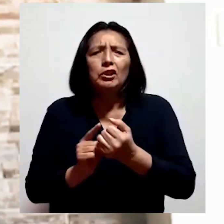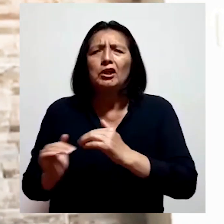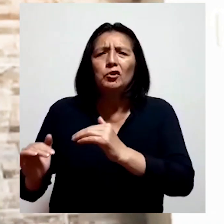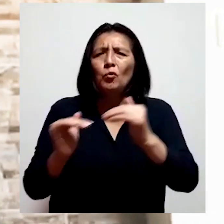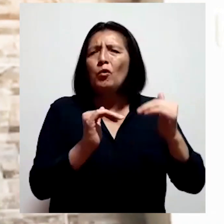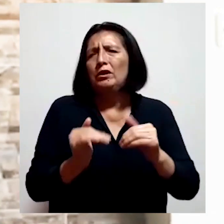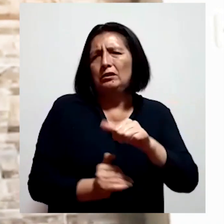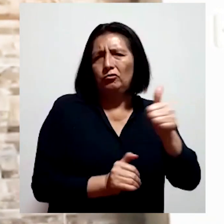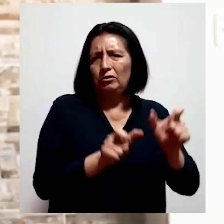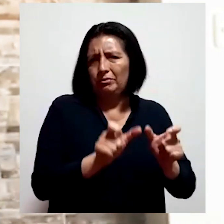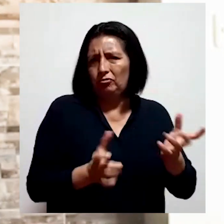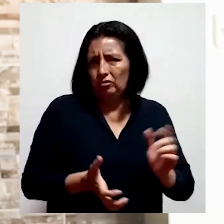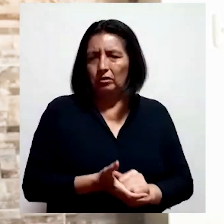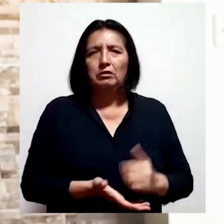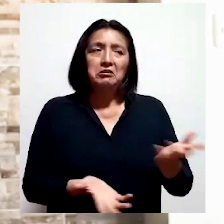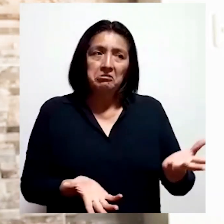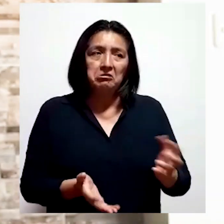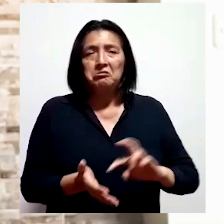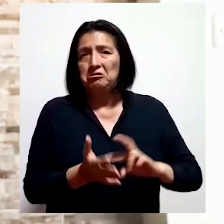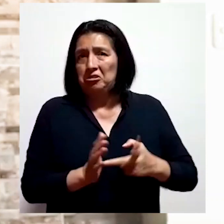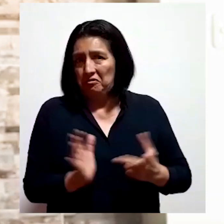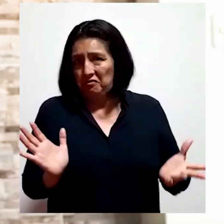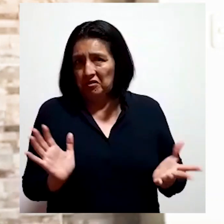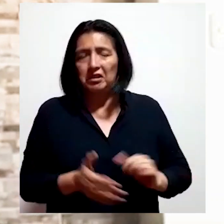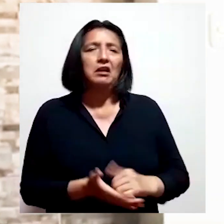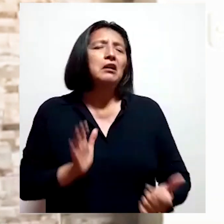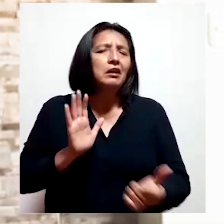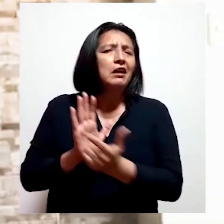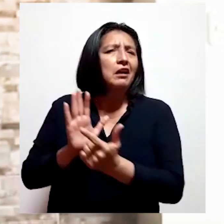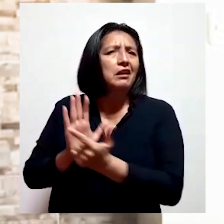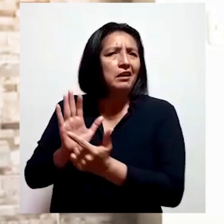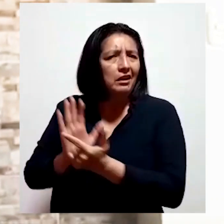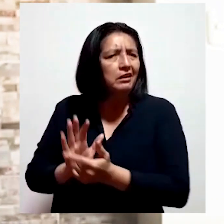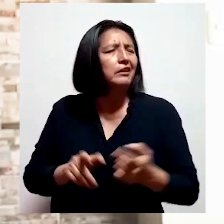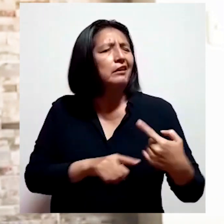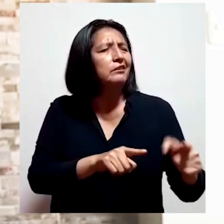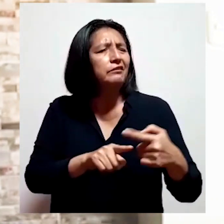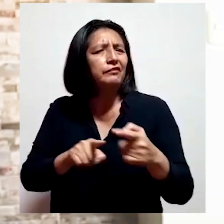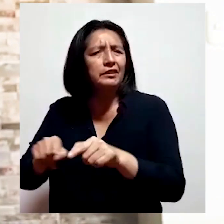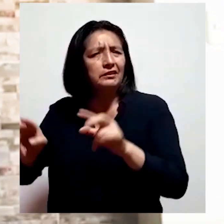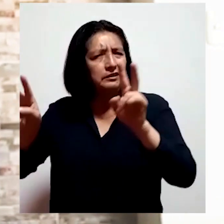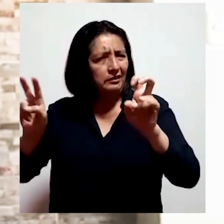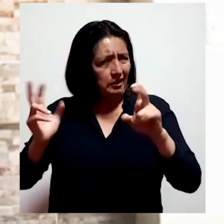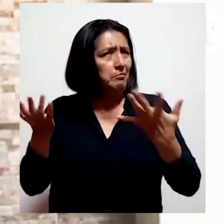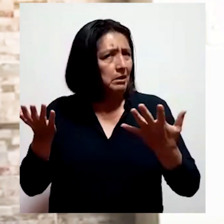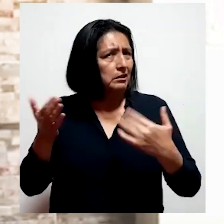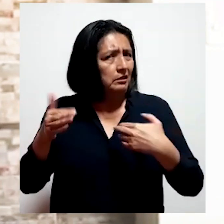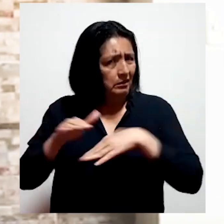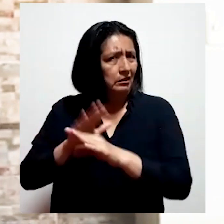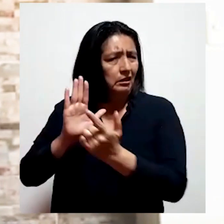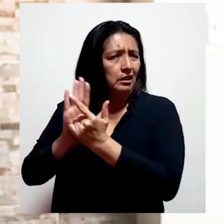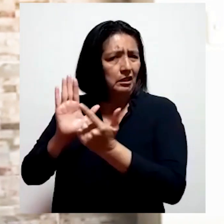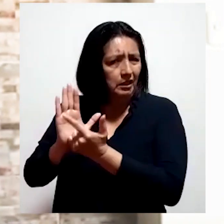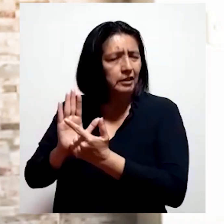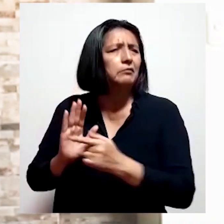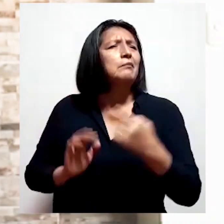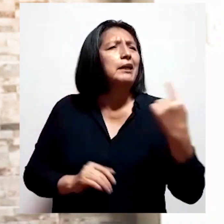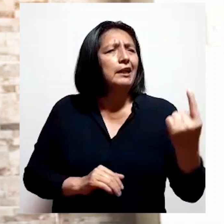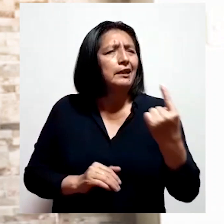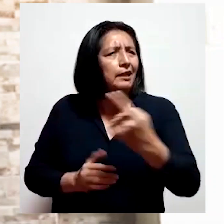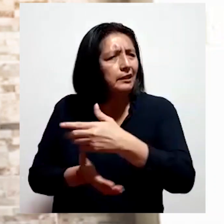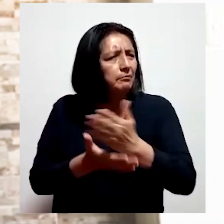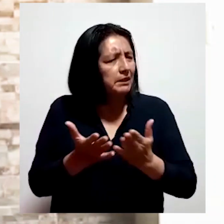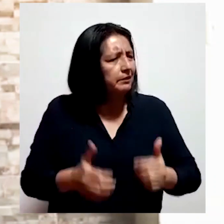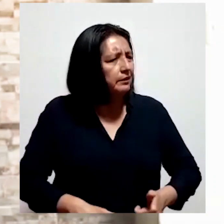condiciones que las demás personas. En resumen, la Ley habla sobre distintos temas dentro del marco legal pertinente, para